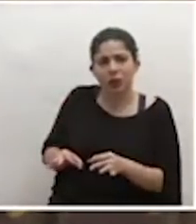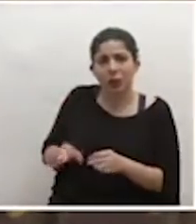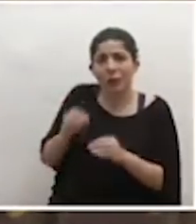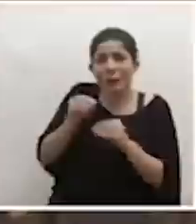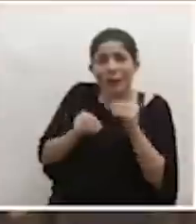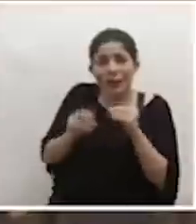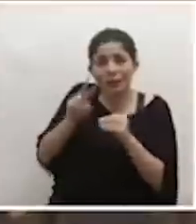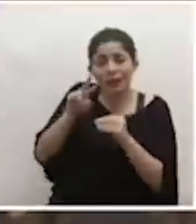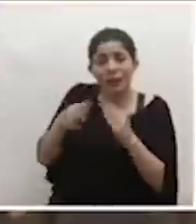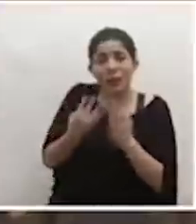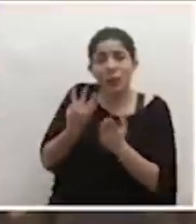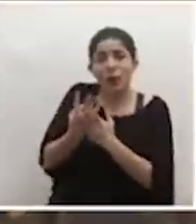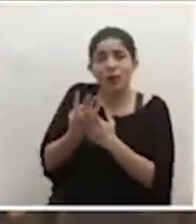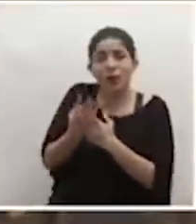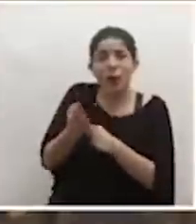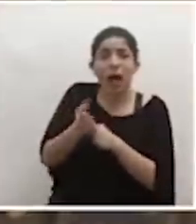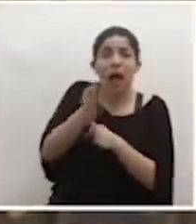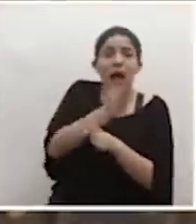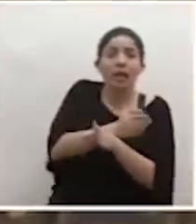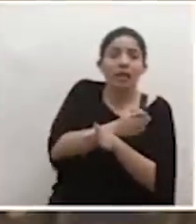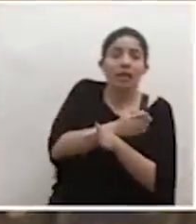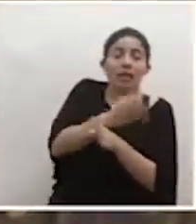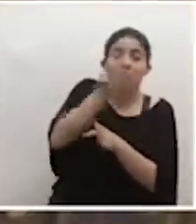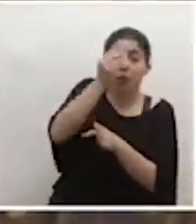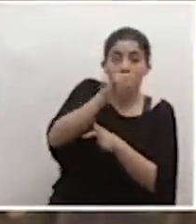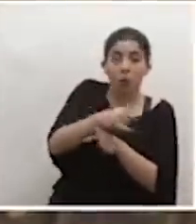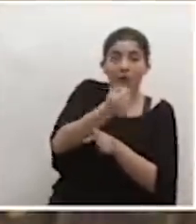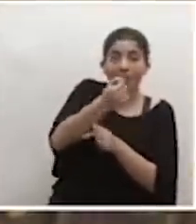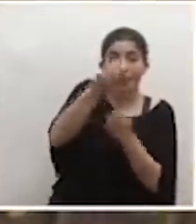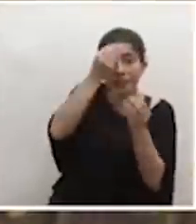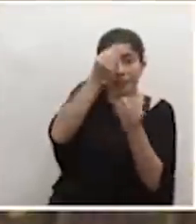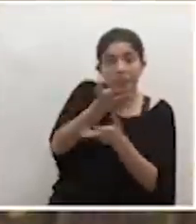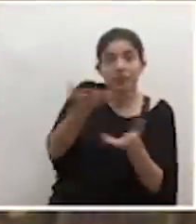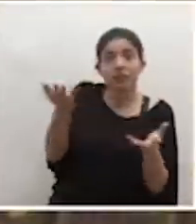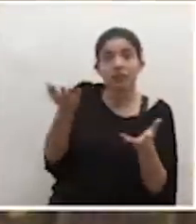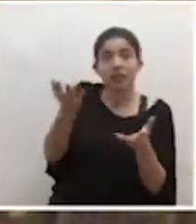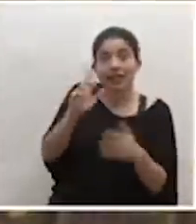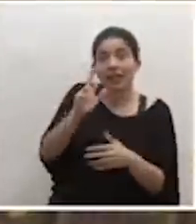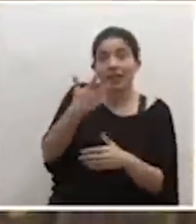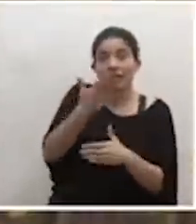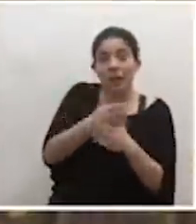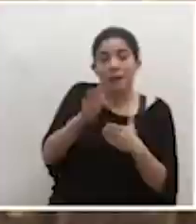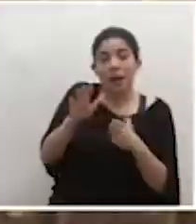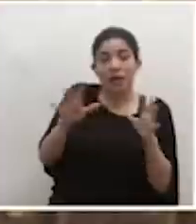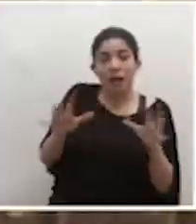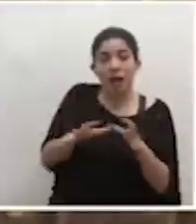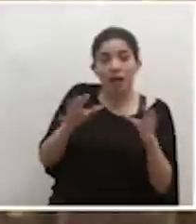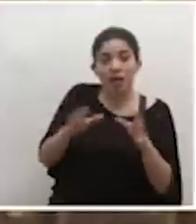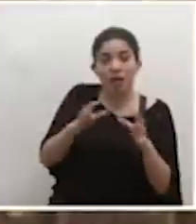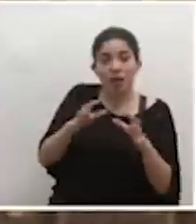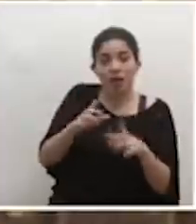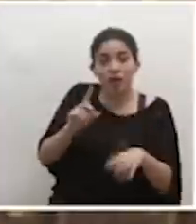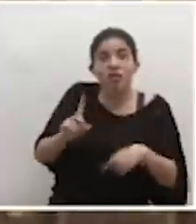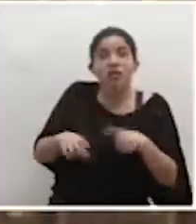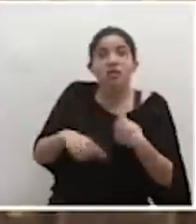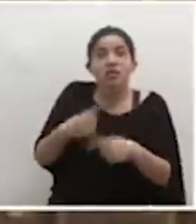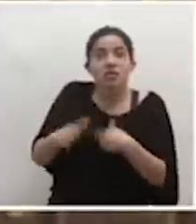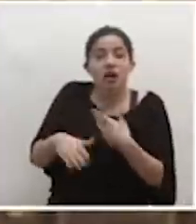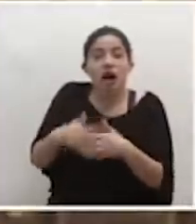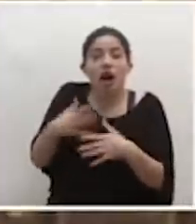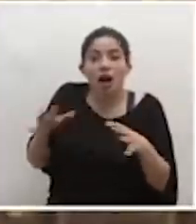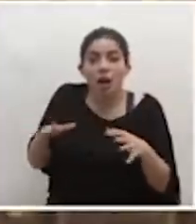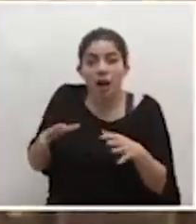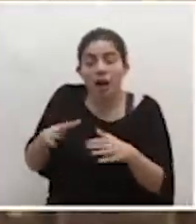24 horas después de que habían anunciado el jueves que esa tercera fase de reactivación iba en marcha?